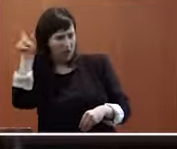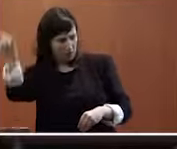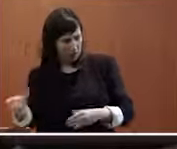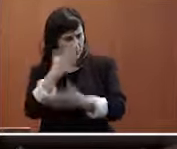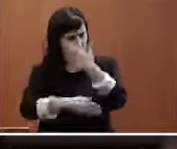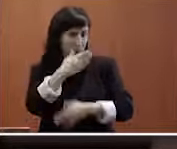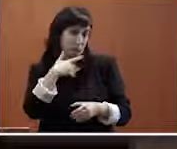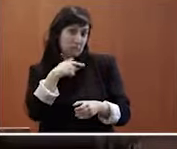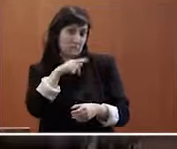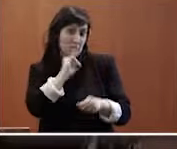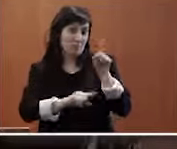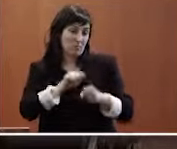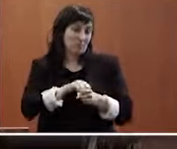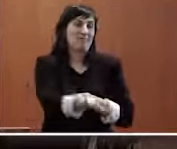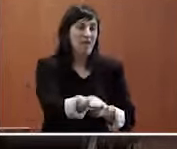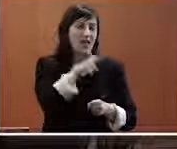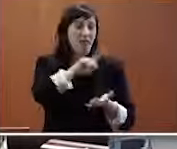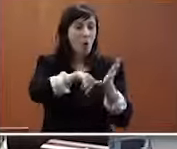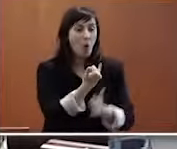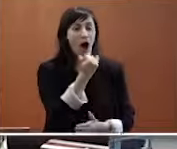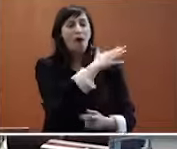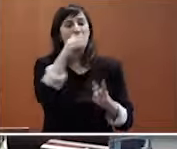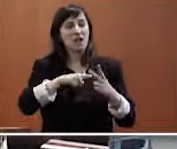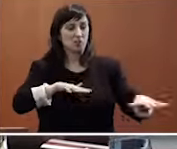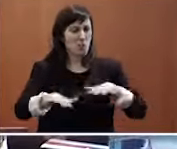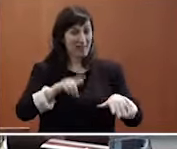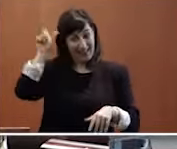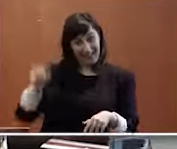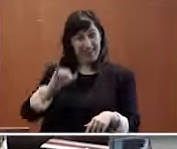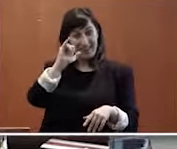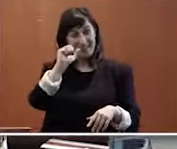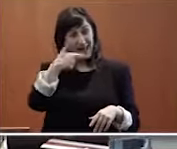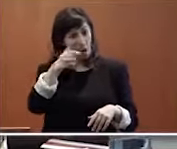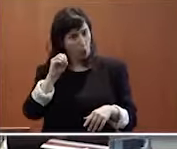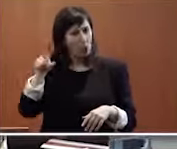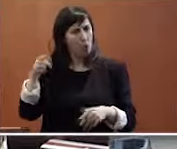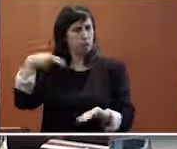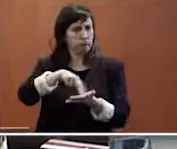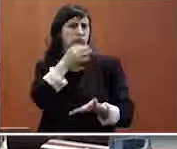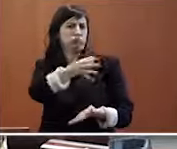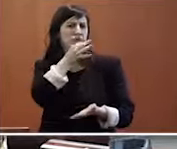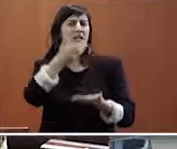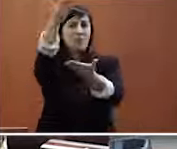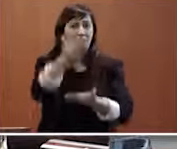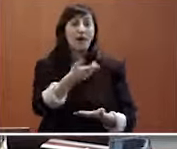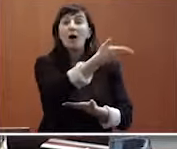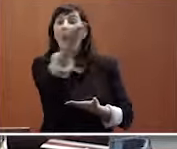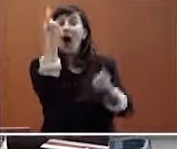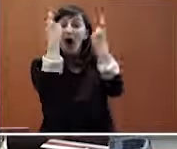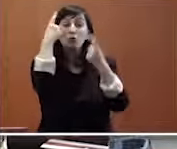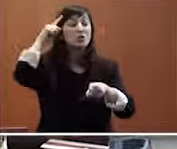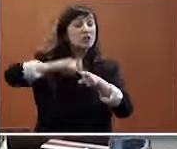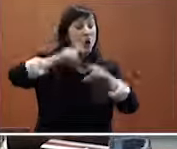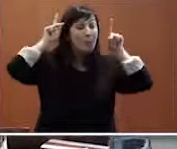consecuencias na linguaxe e na mobilidade. Iago invitaba o alumnado de psicopedagogía a que se